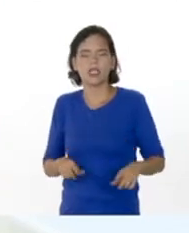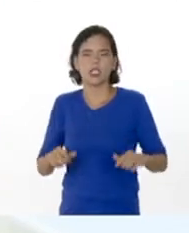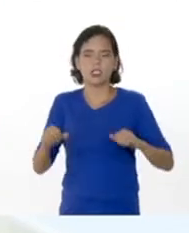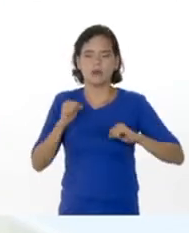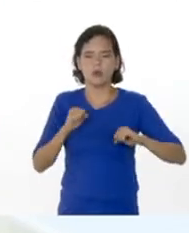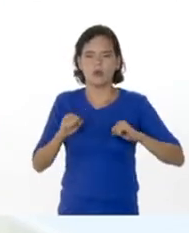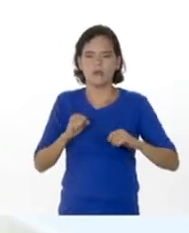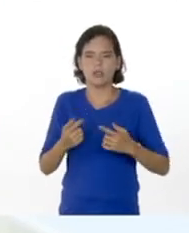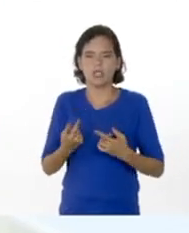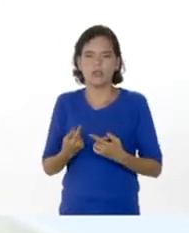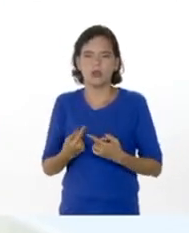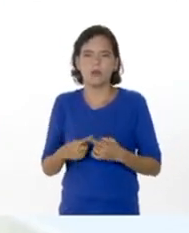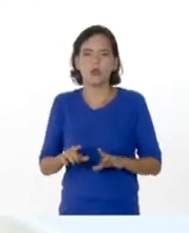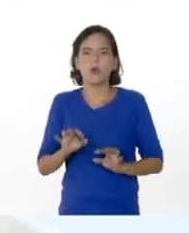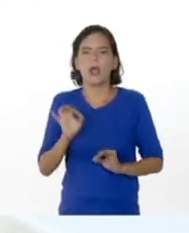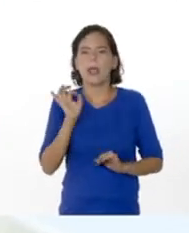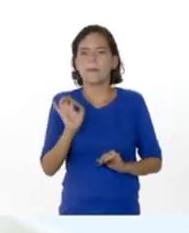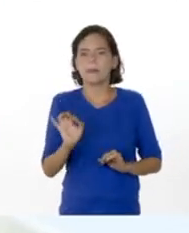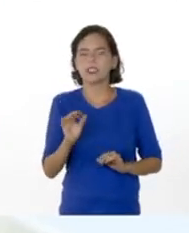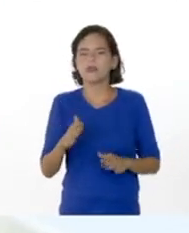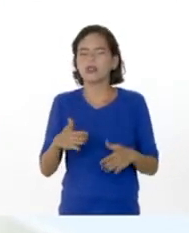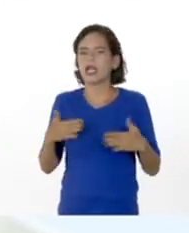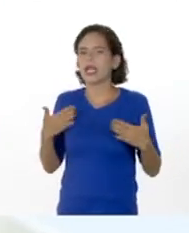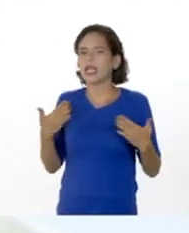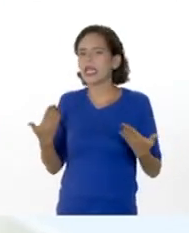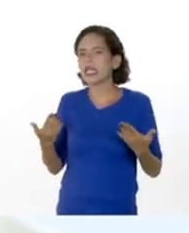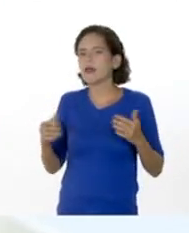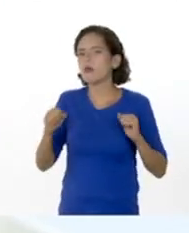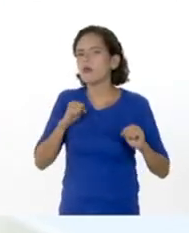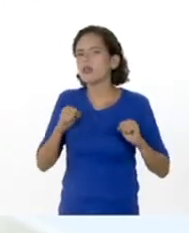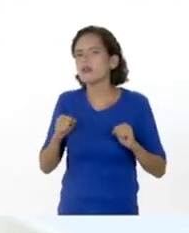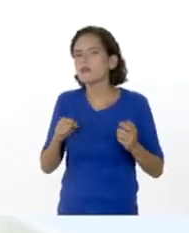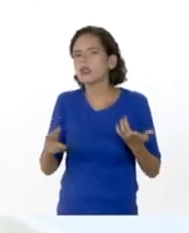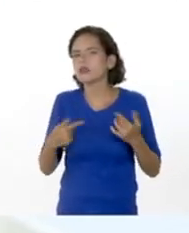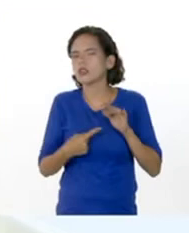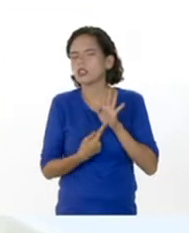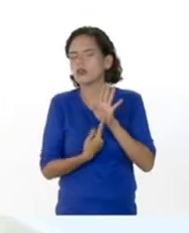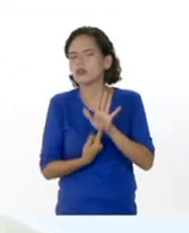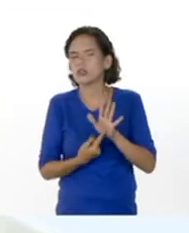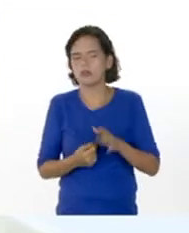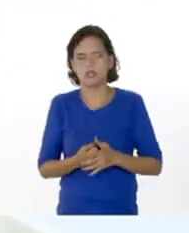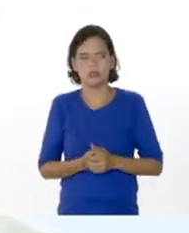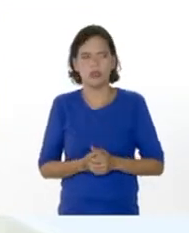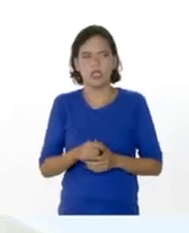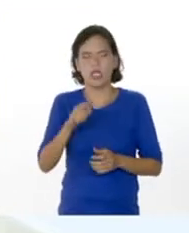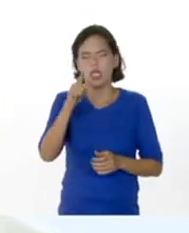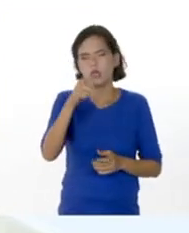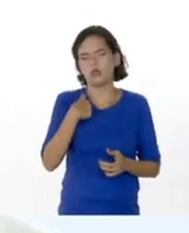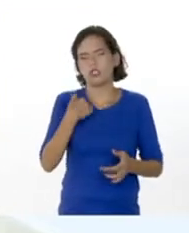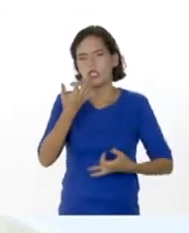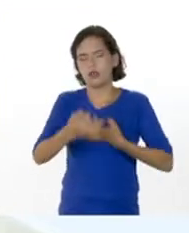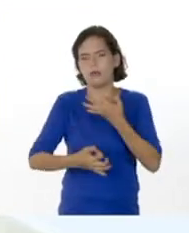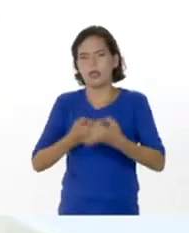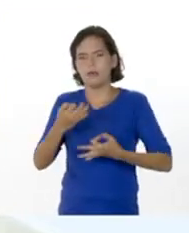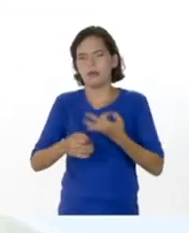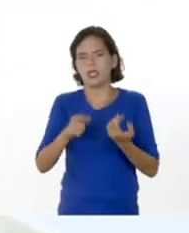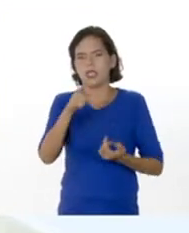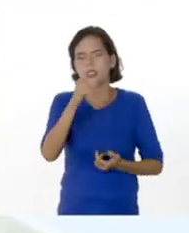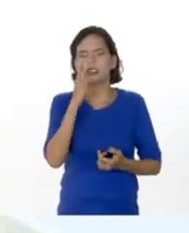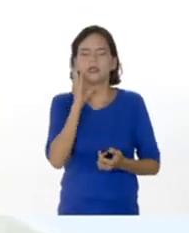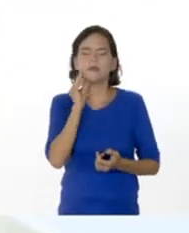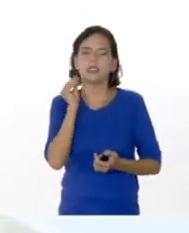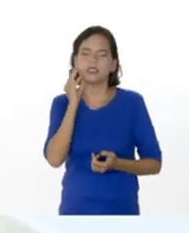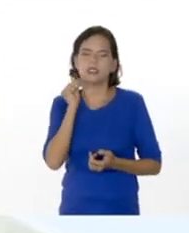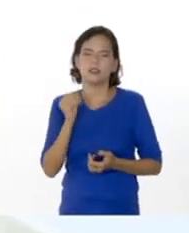movimientos, pero no les van a especificar qué tipo de fluido están observando. Es donde ustedes van a narrar esa